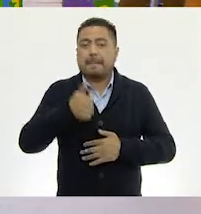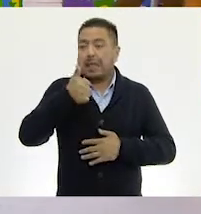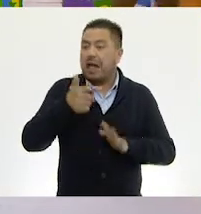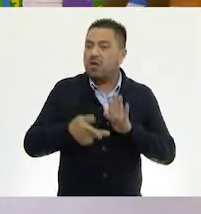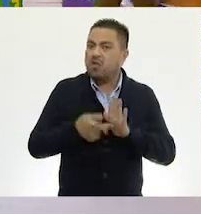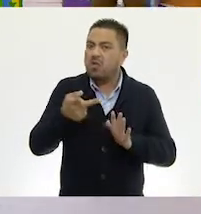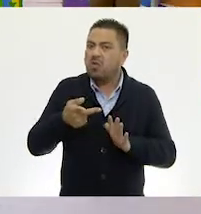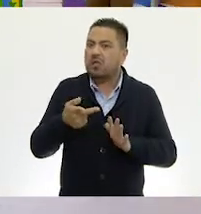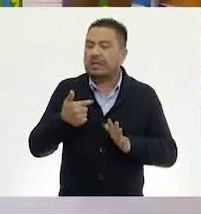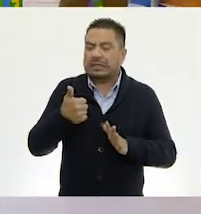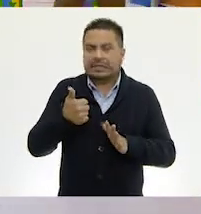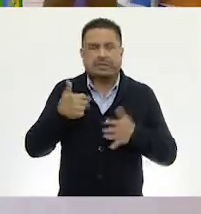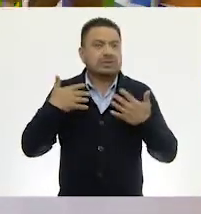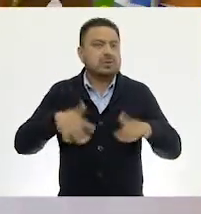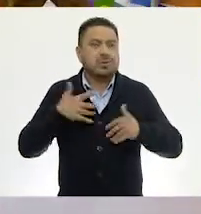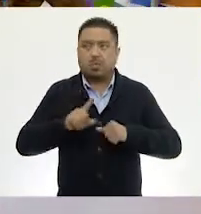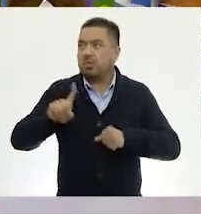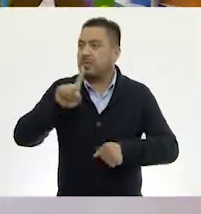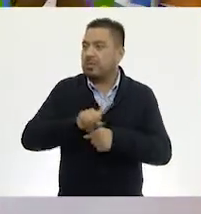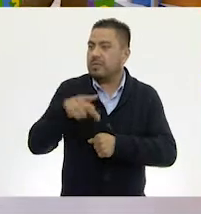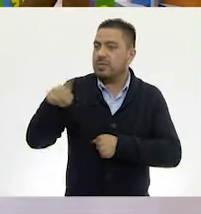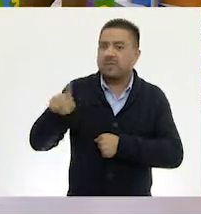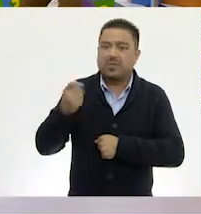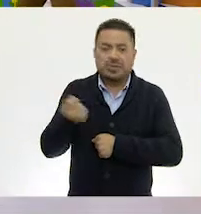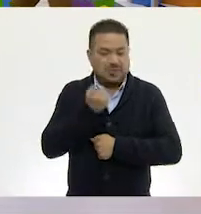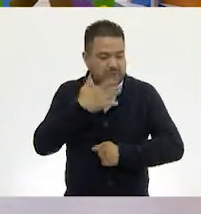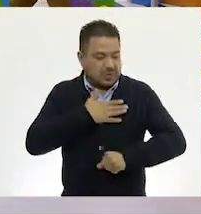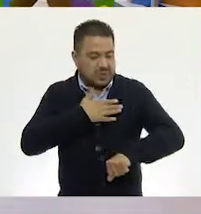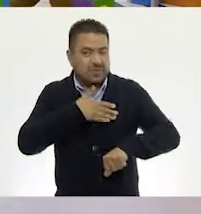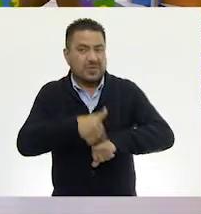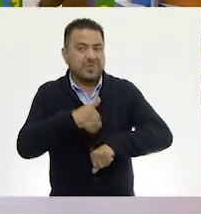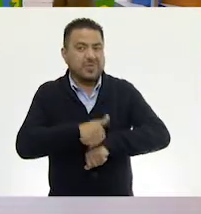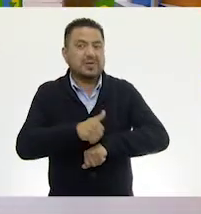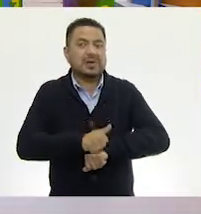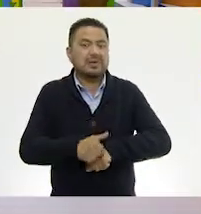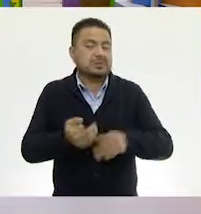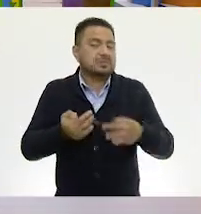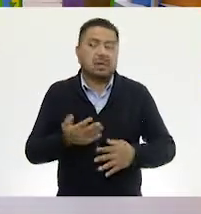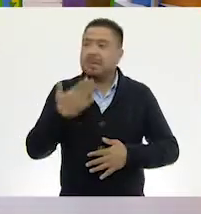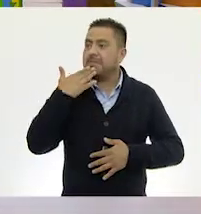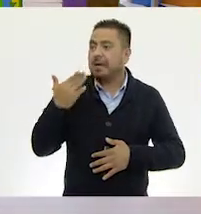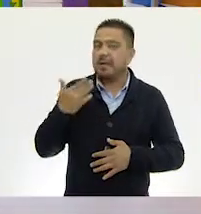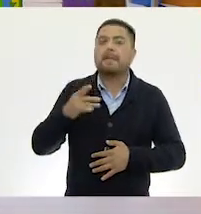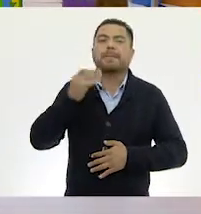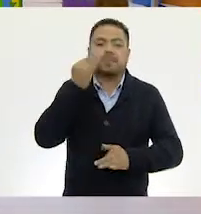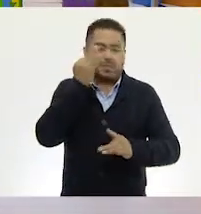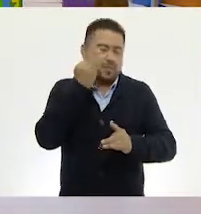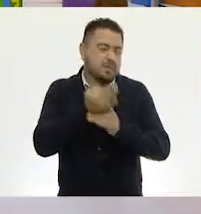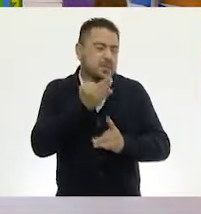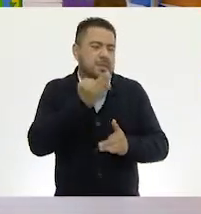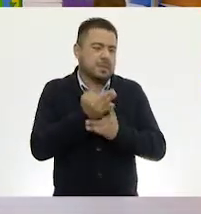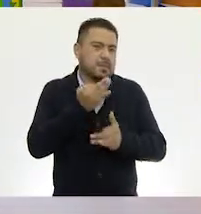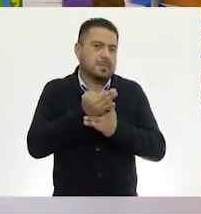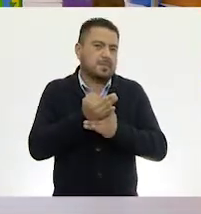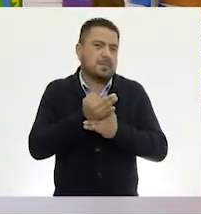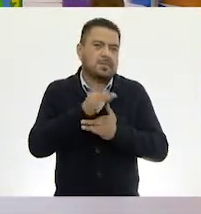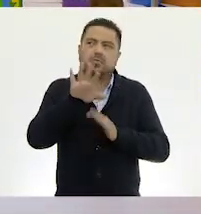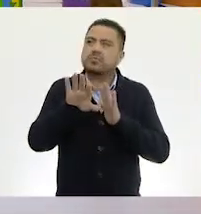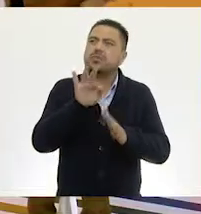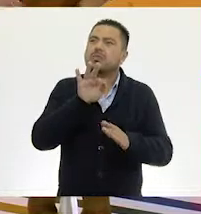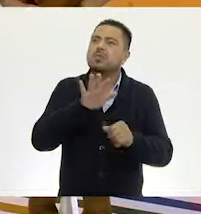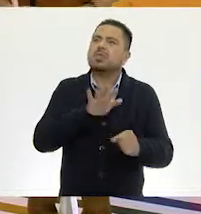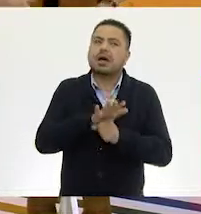Seis. Algo tienes con el seis el día de hoy. Es mi número de la suerte el día de hoy. Muy bien. Entonces, ahora voy ¿Qué producto quieres comprar?